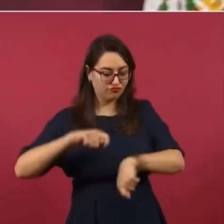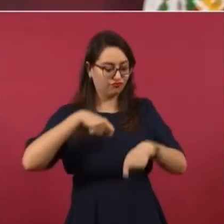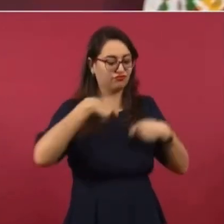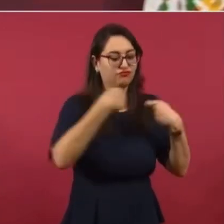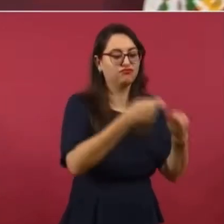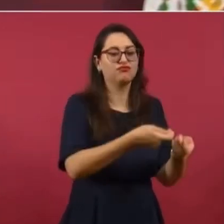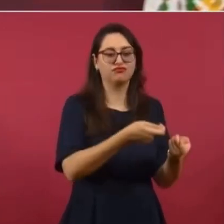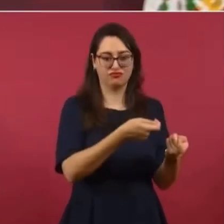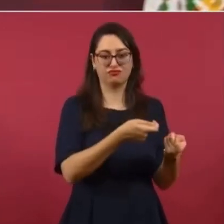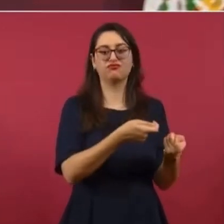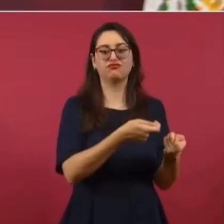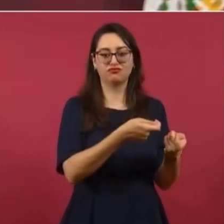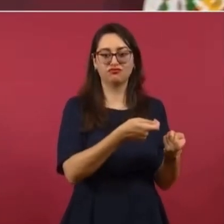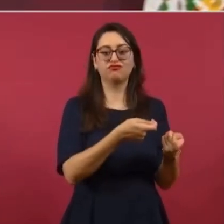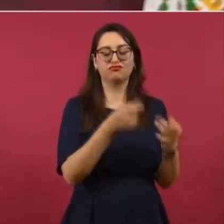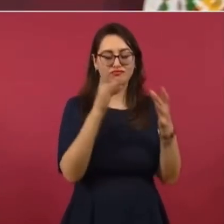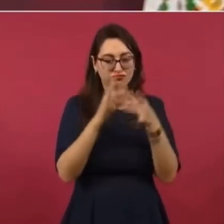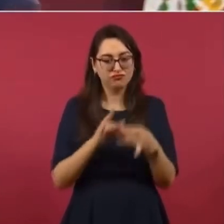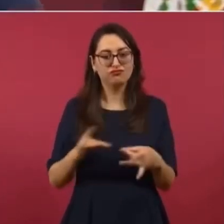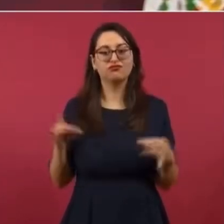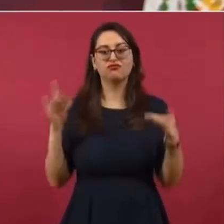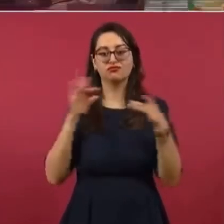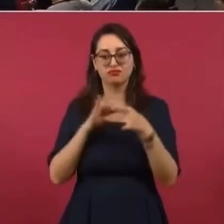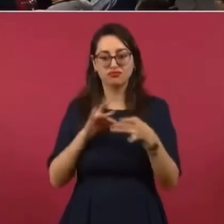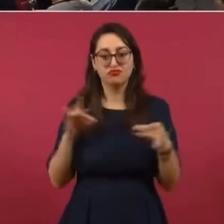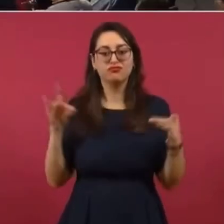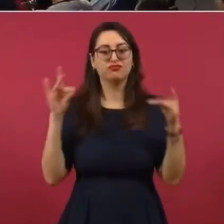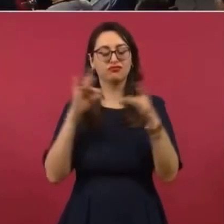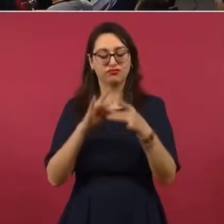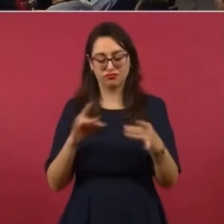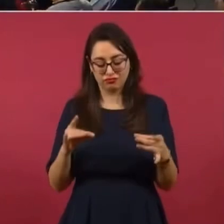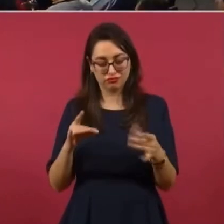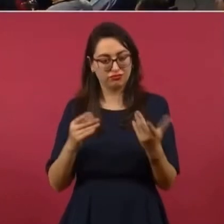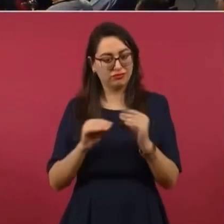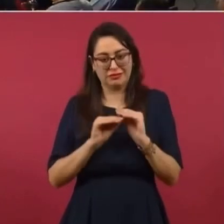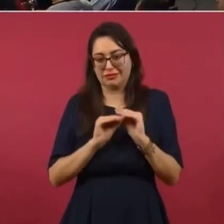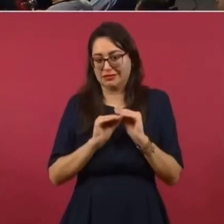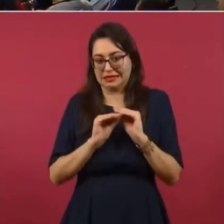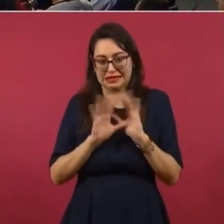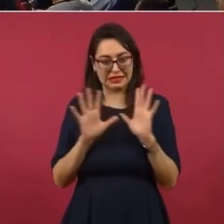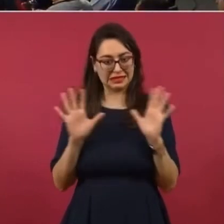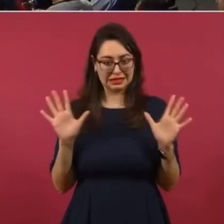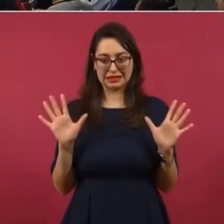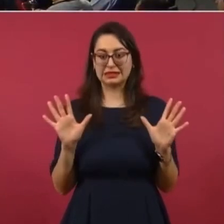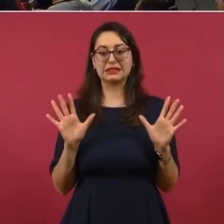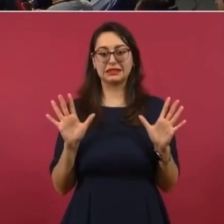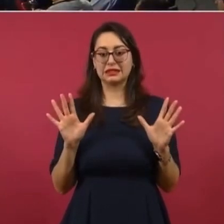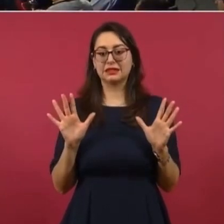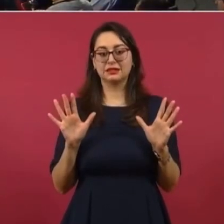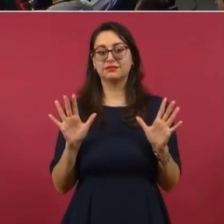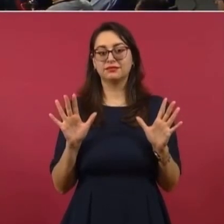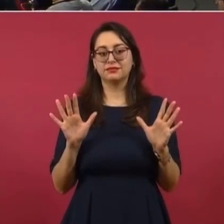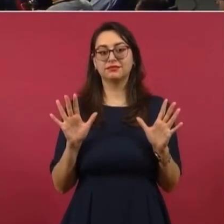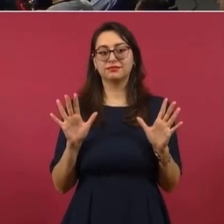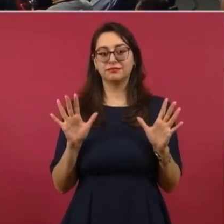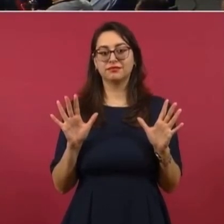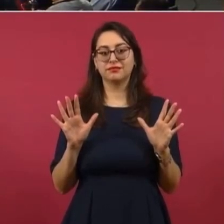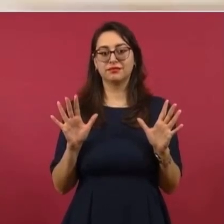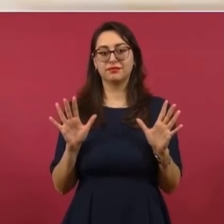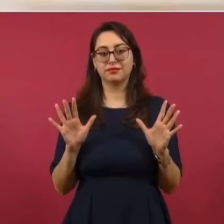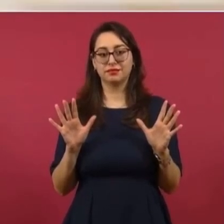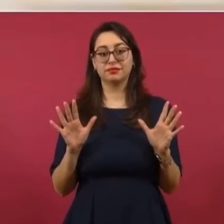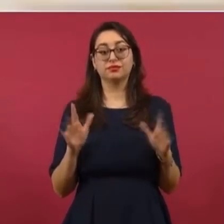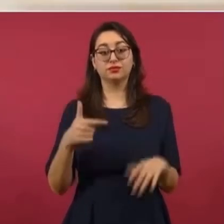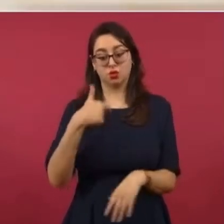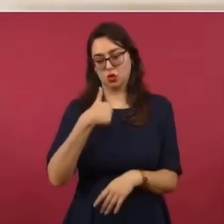Y es muy claro, yo lo descubrí. Desde luego me ha